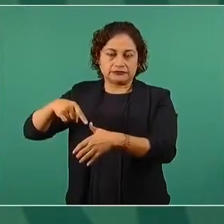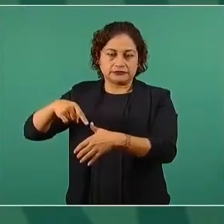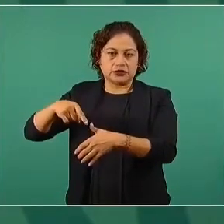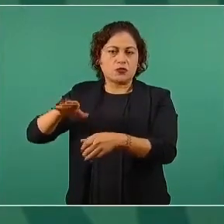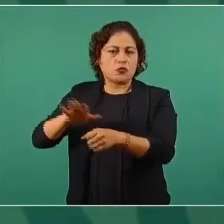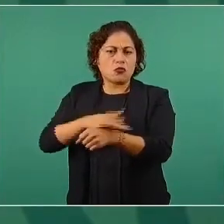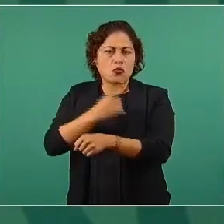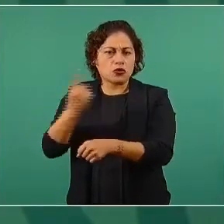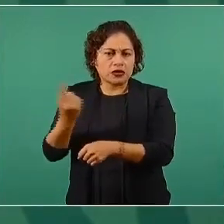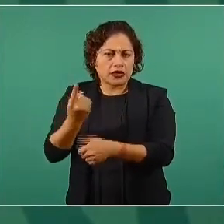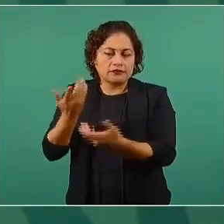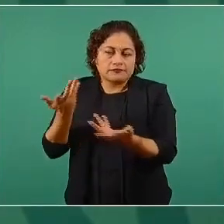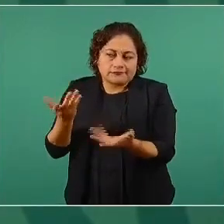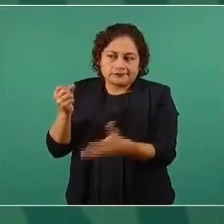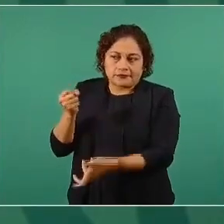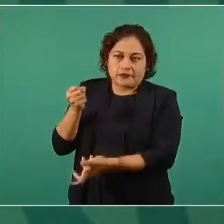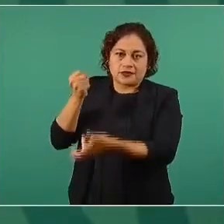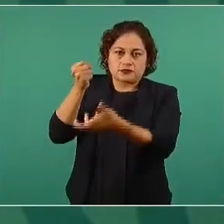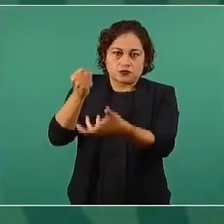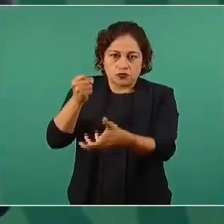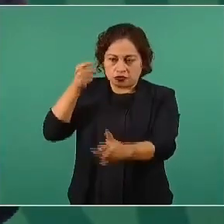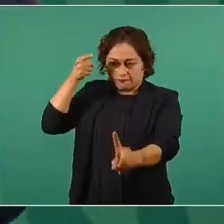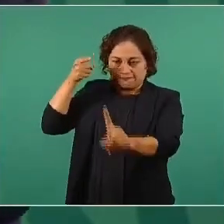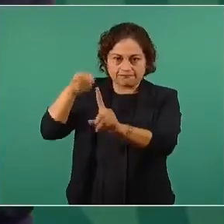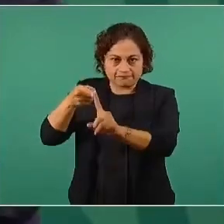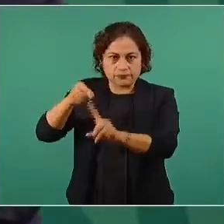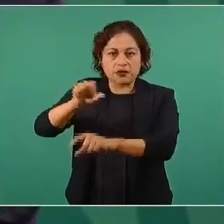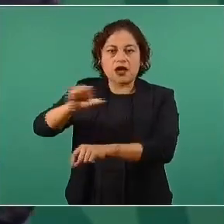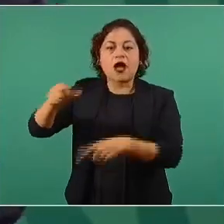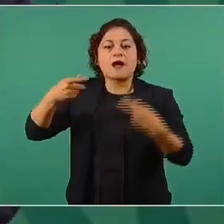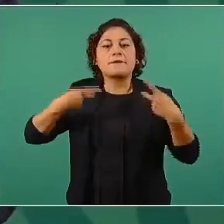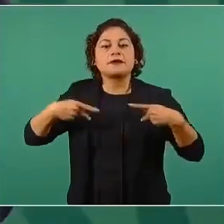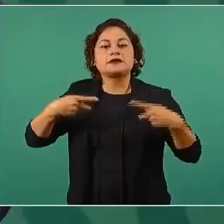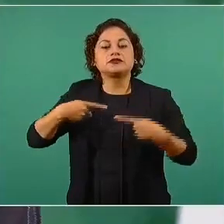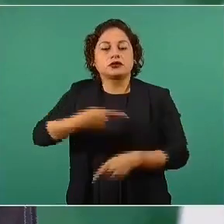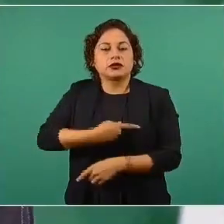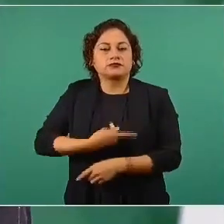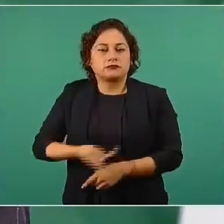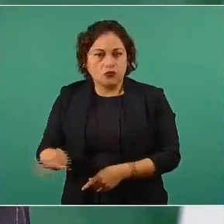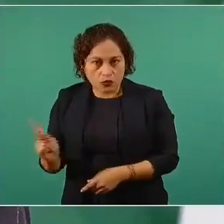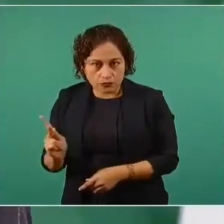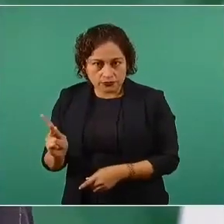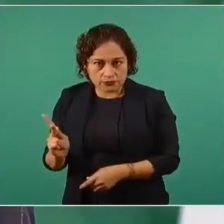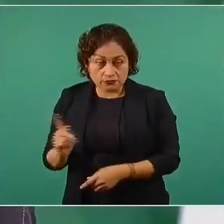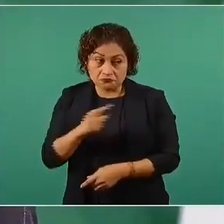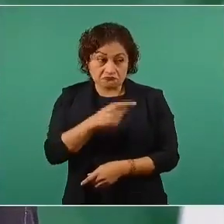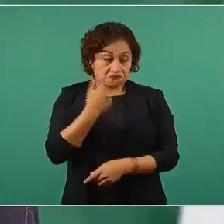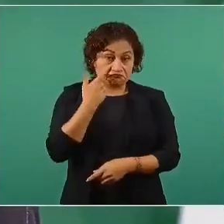inventando nada.